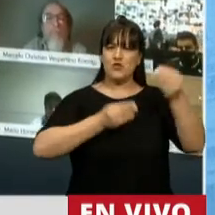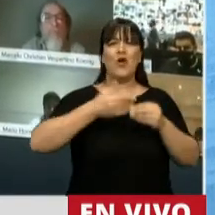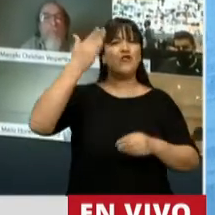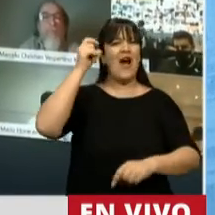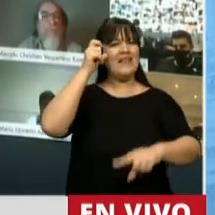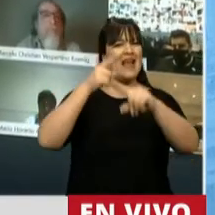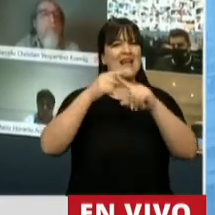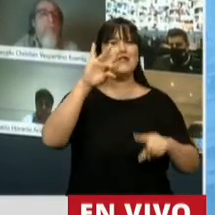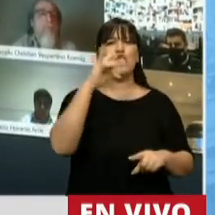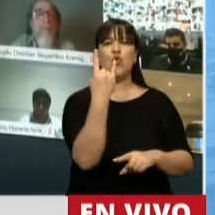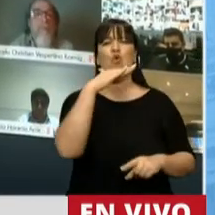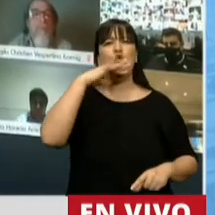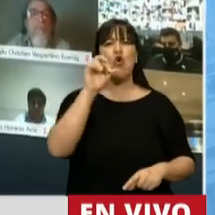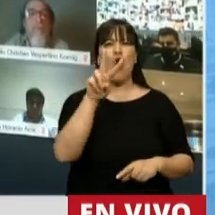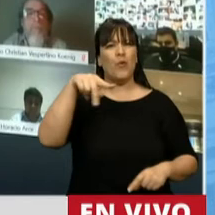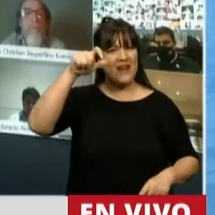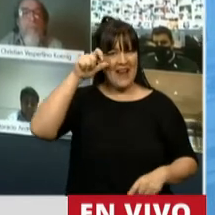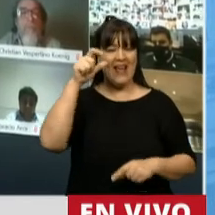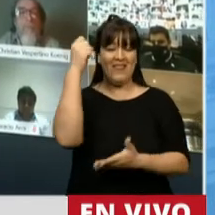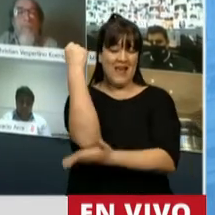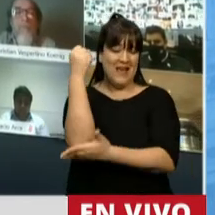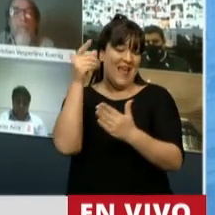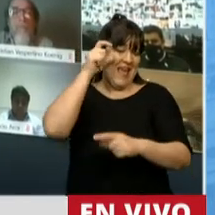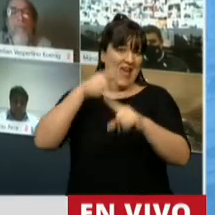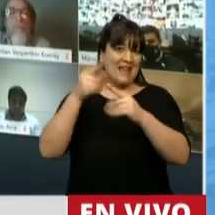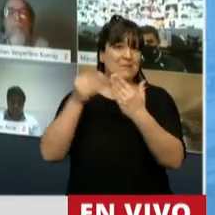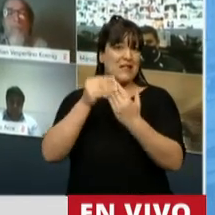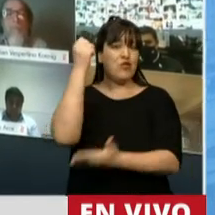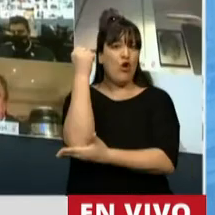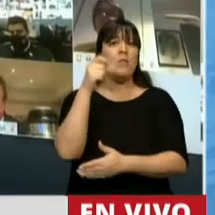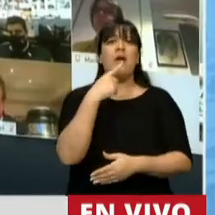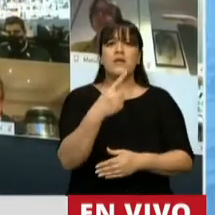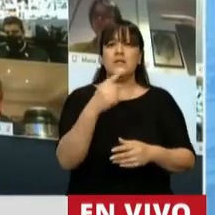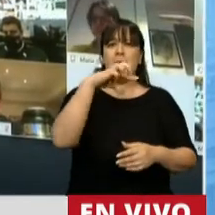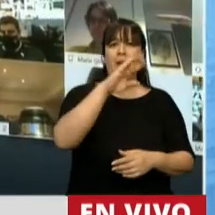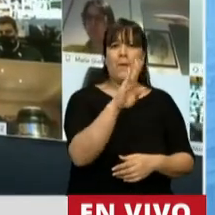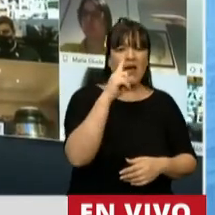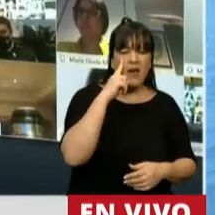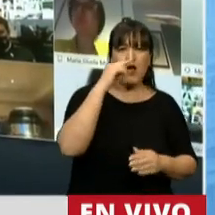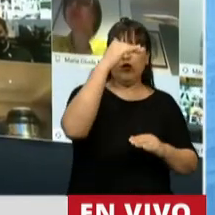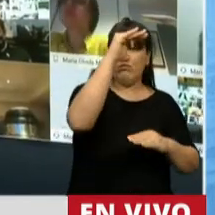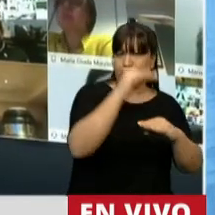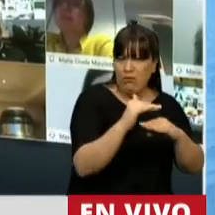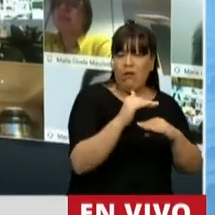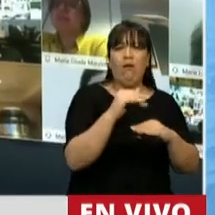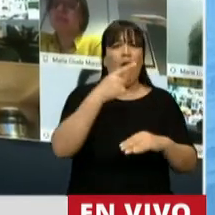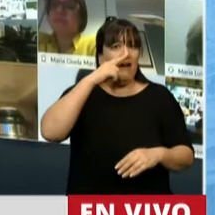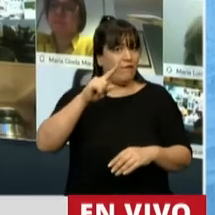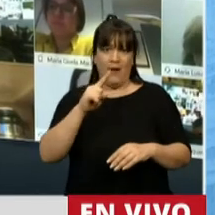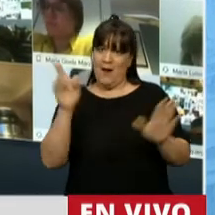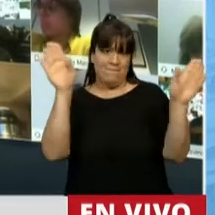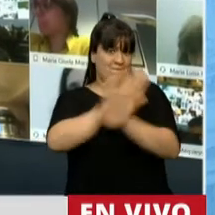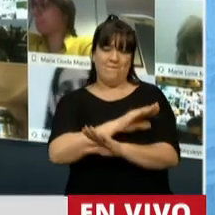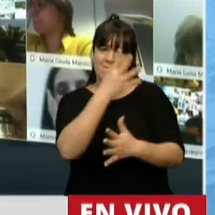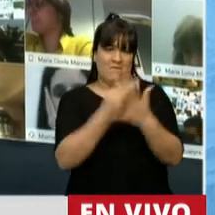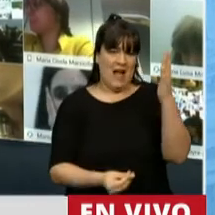Dujovne preveía una caída del 0,5% del Producto Bruto Interno. Y este cayó 2,1%, un